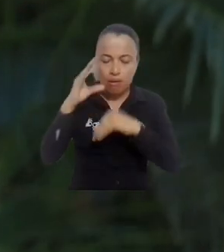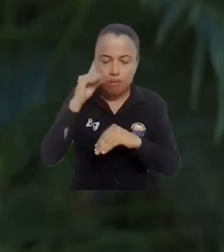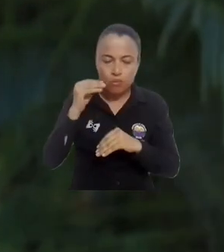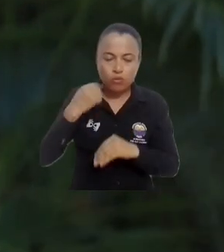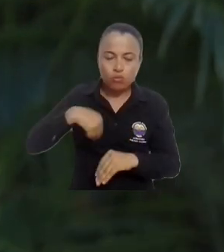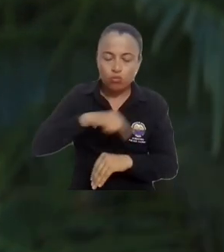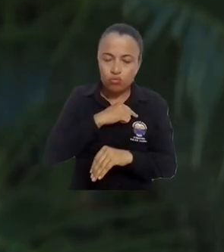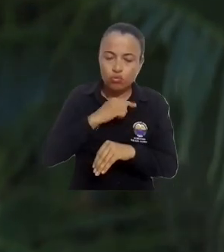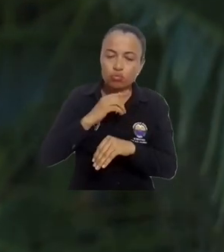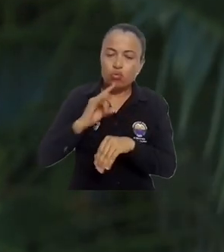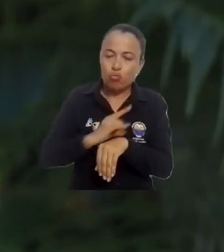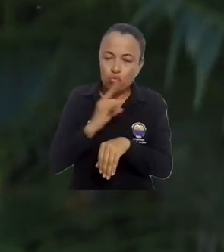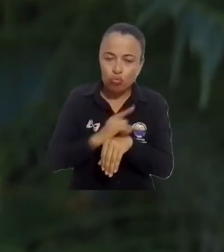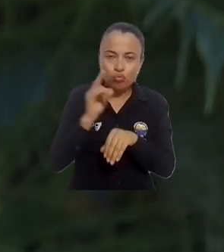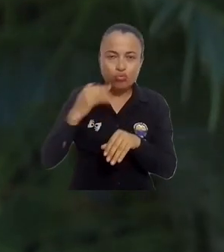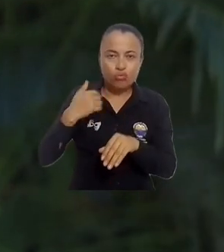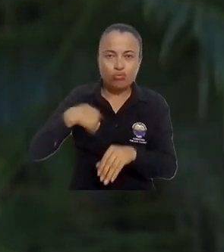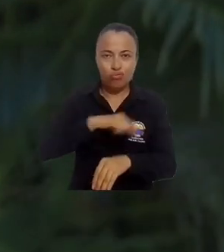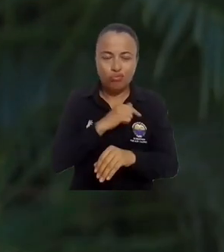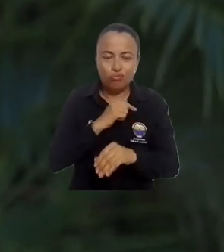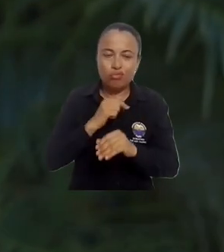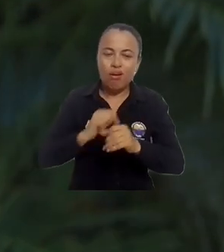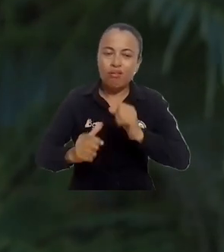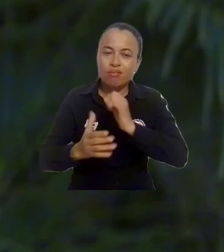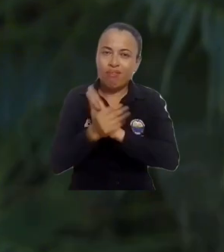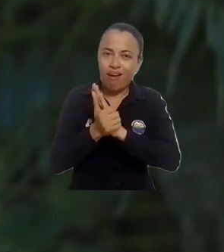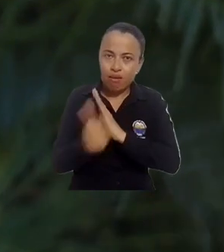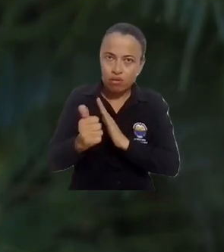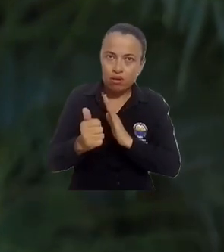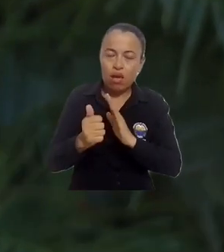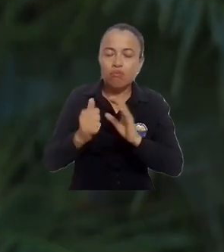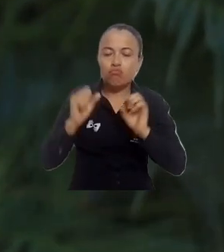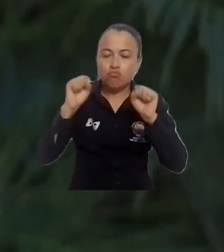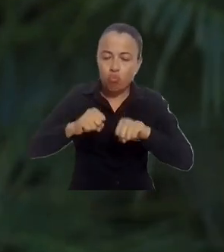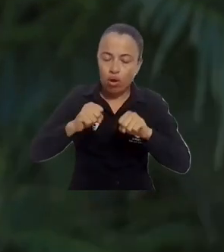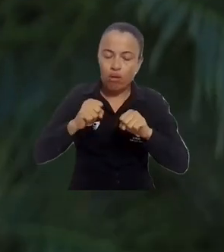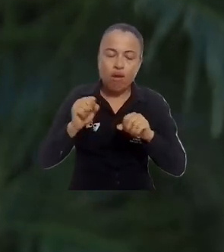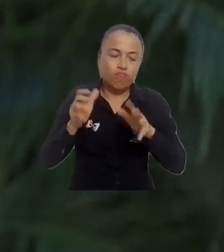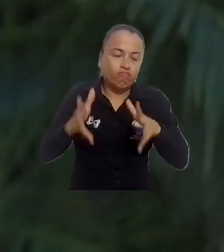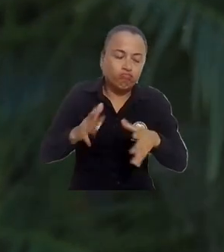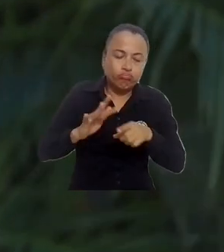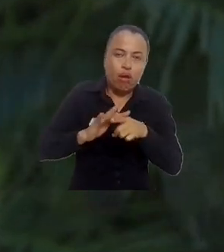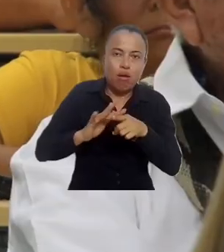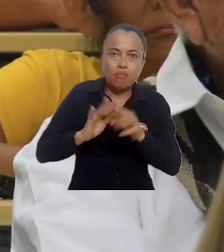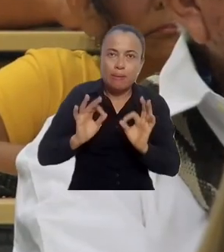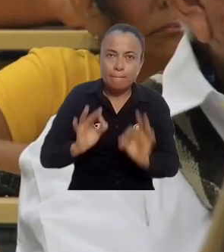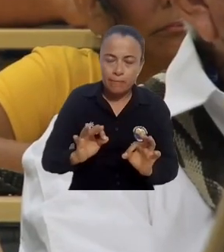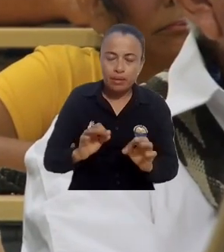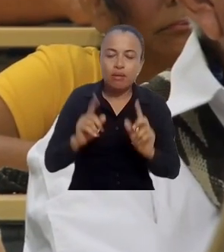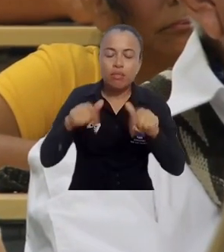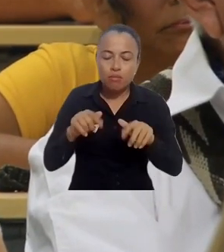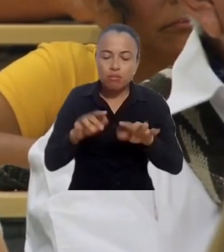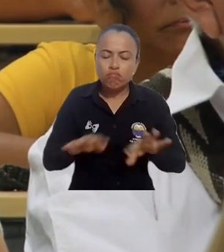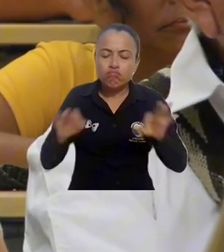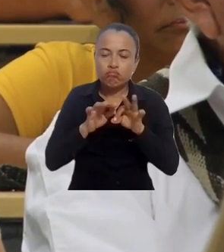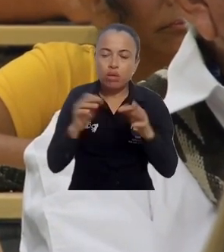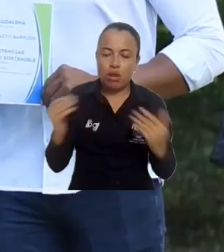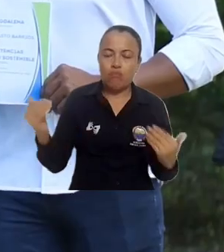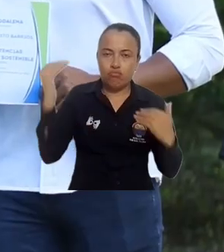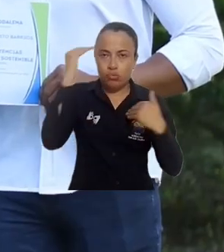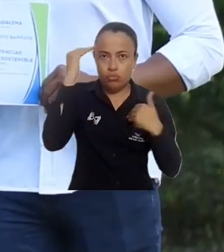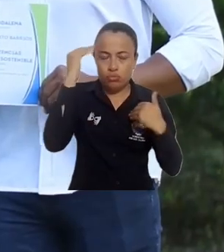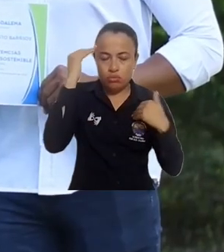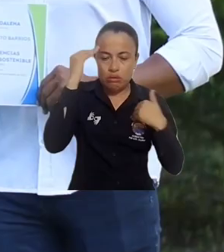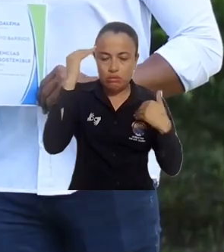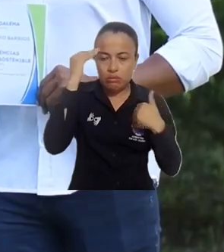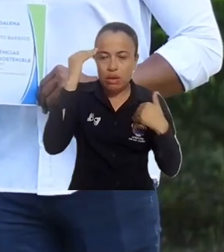enseñado a hacer un uso productivo de nuestras fortalezas, también nos han enseñado a hacer conciencia y no